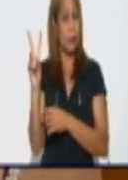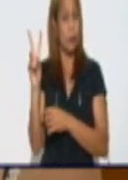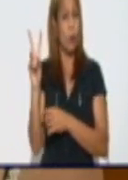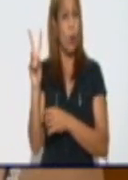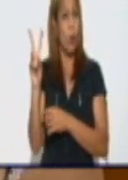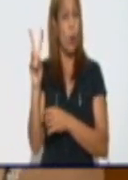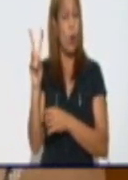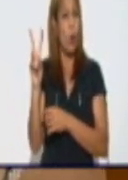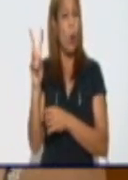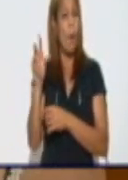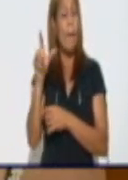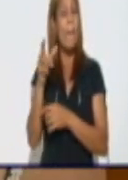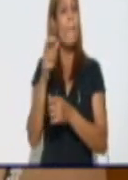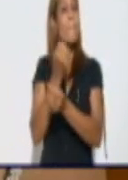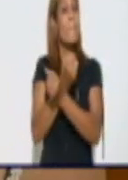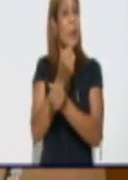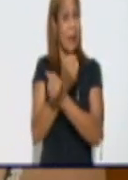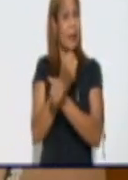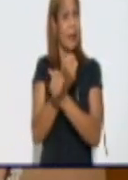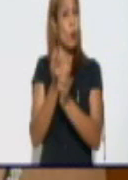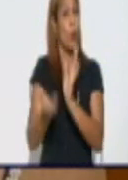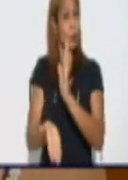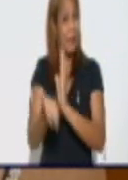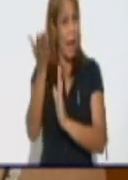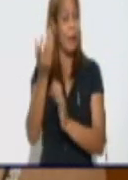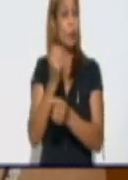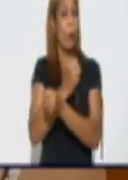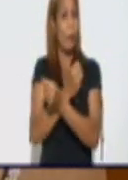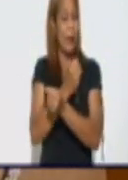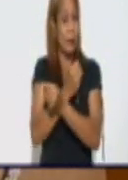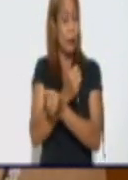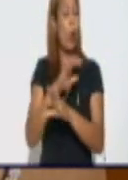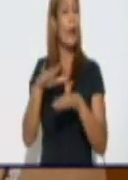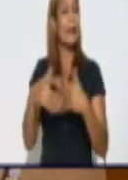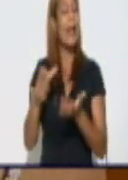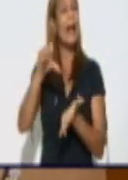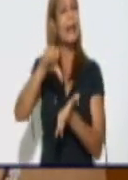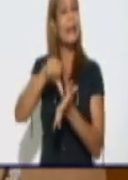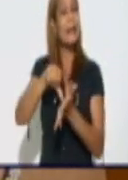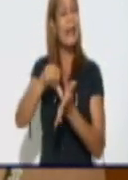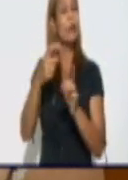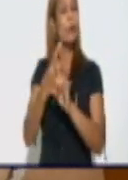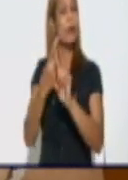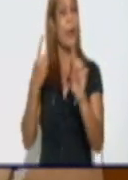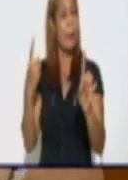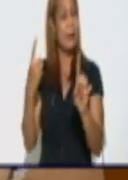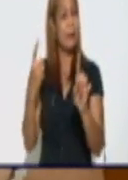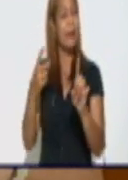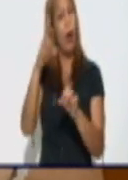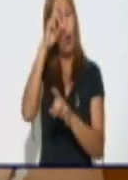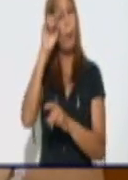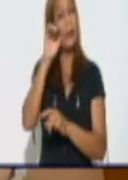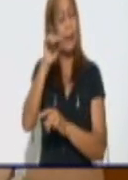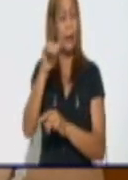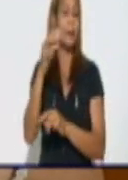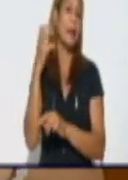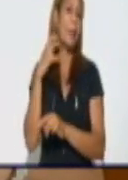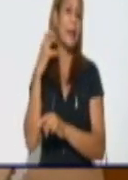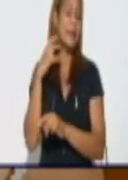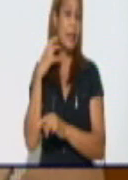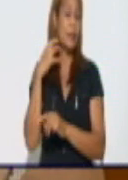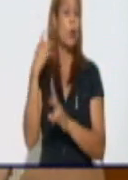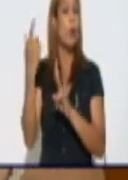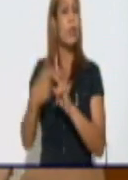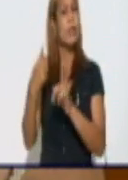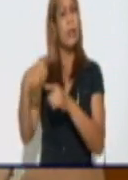sospechosos de alto riesgo, que se encuentran ingresados en el hospital Celia Sánchez Manduley de Manzanillo. Y en el resto de